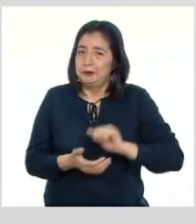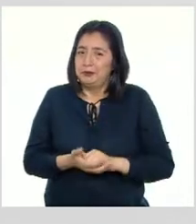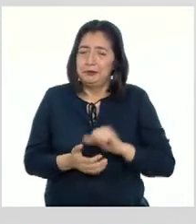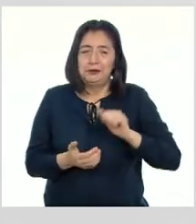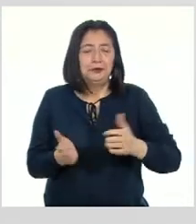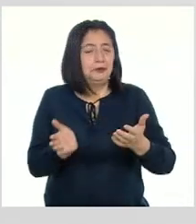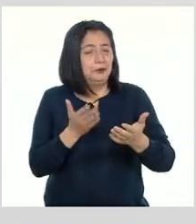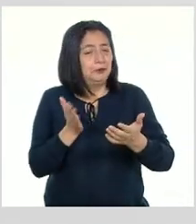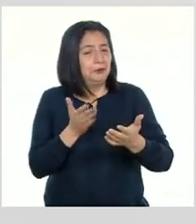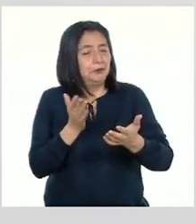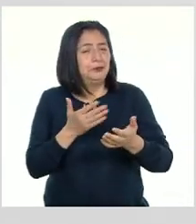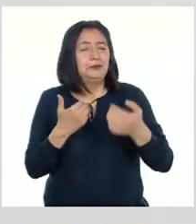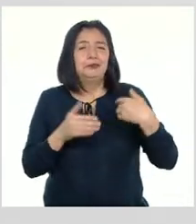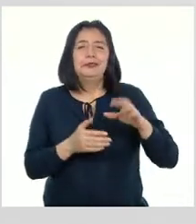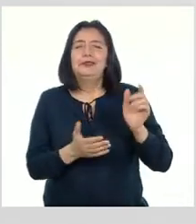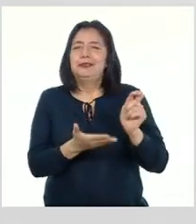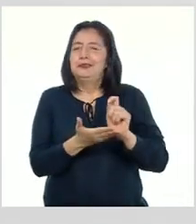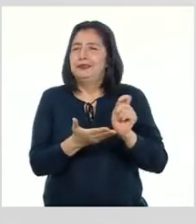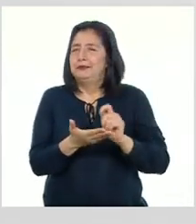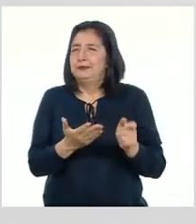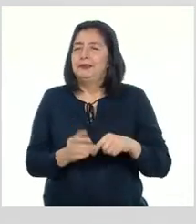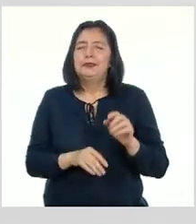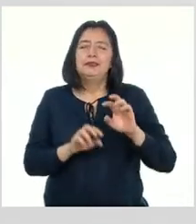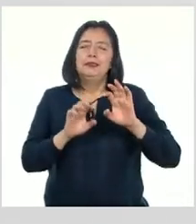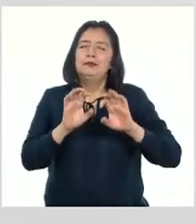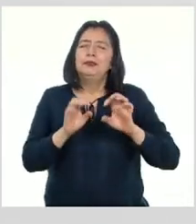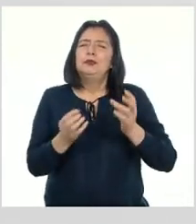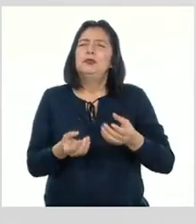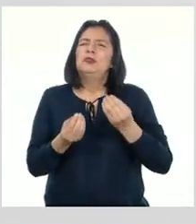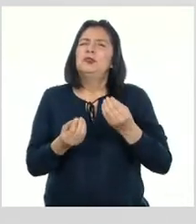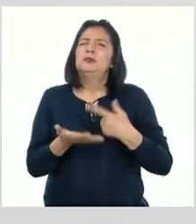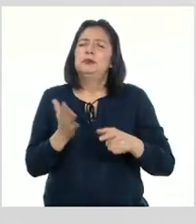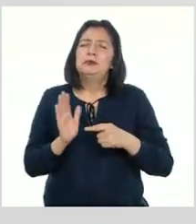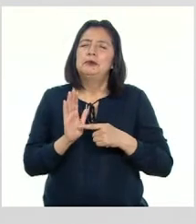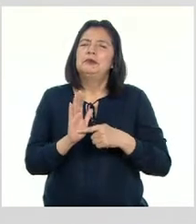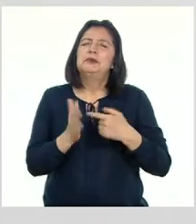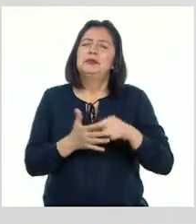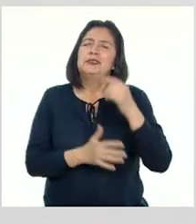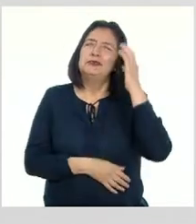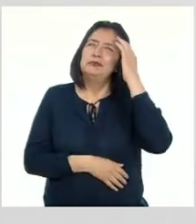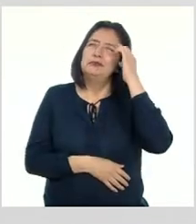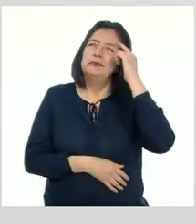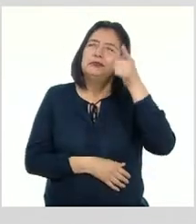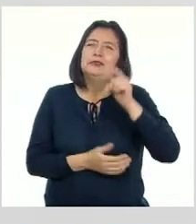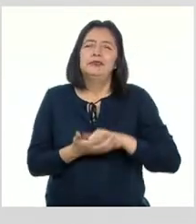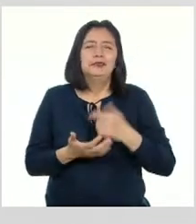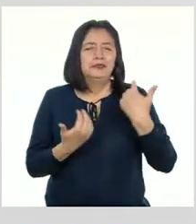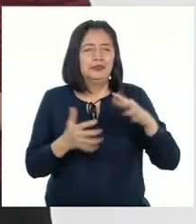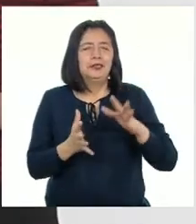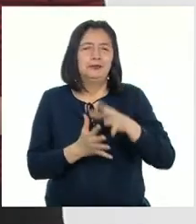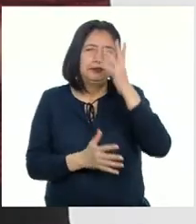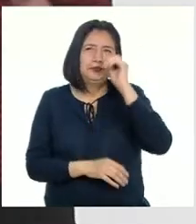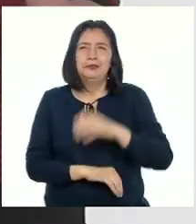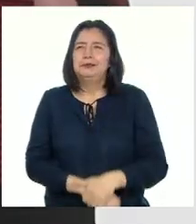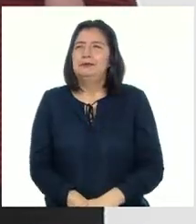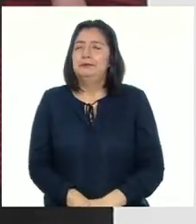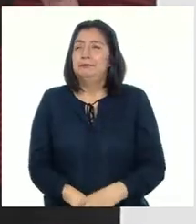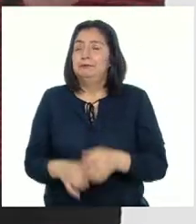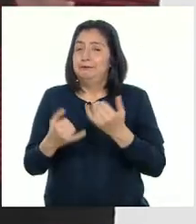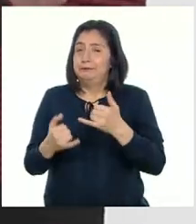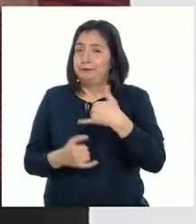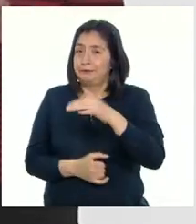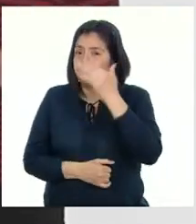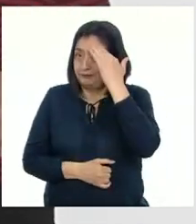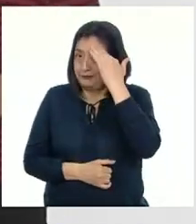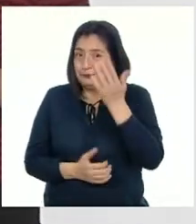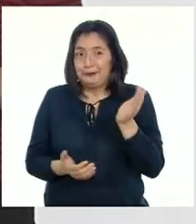Revisen lo que han ido anotando Y evalúen cómo van a expresar sus reflexiones sobre lo aprendido Ahora que